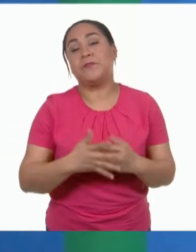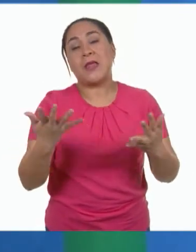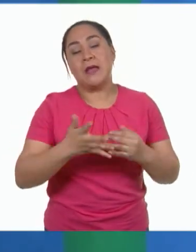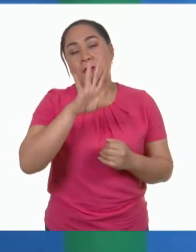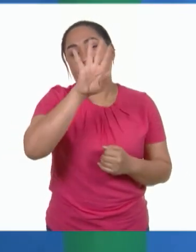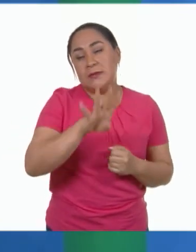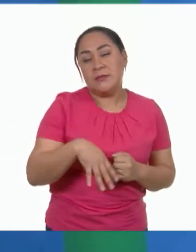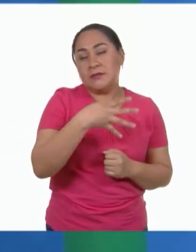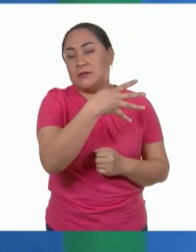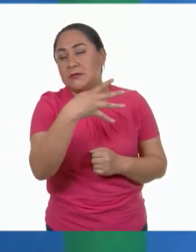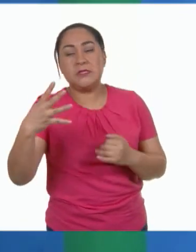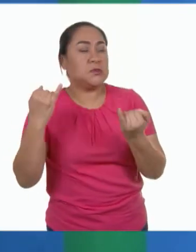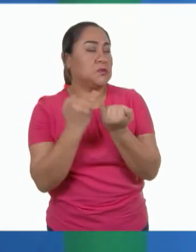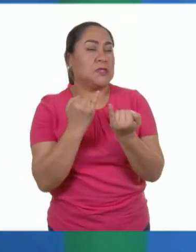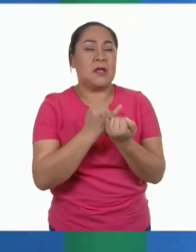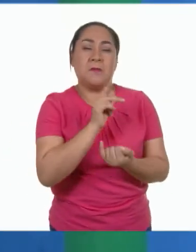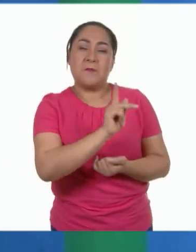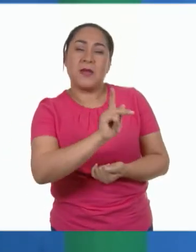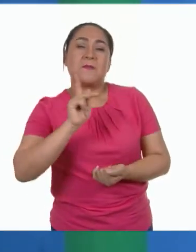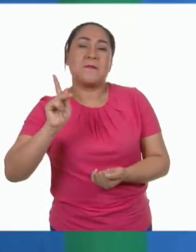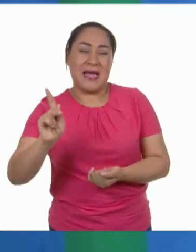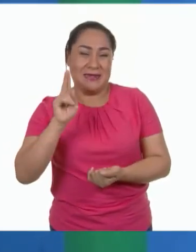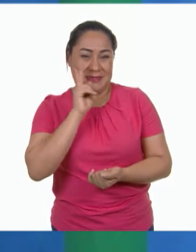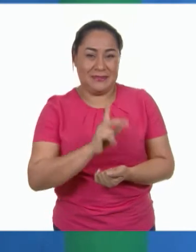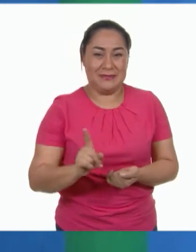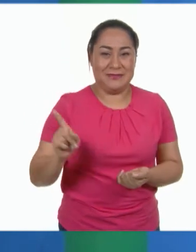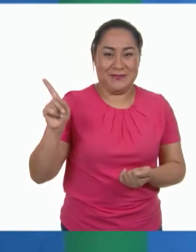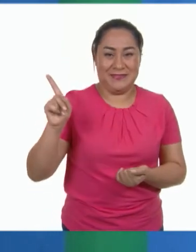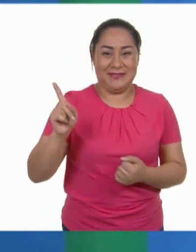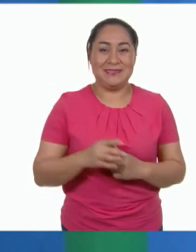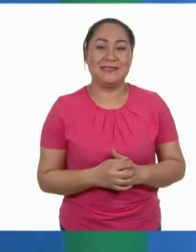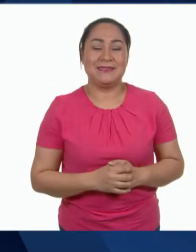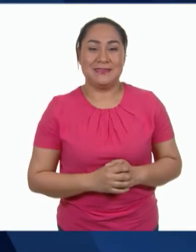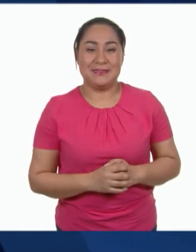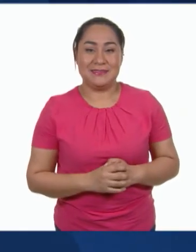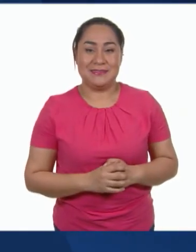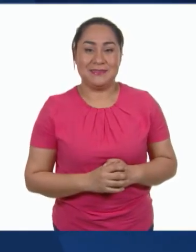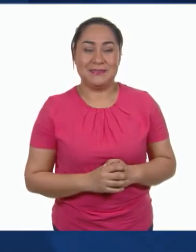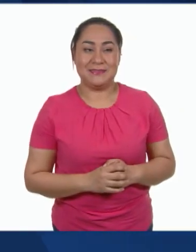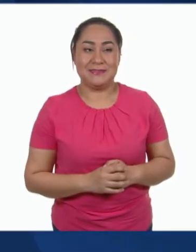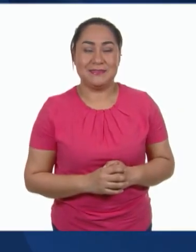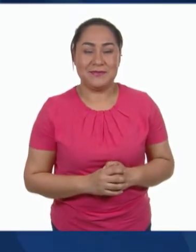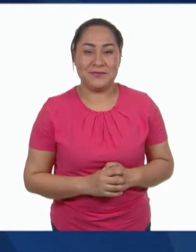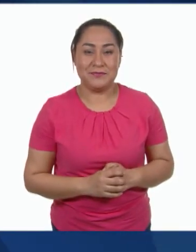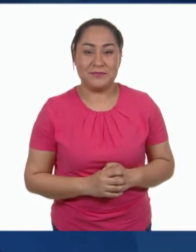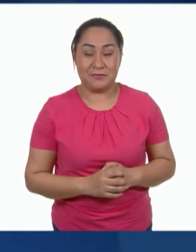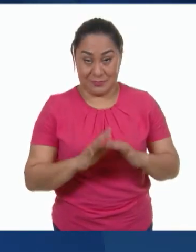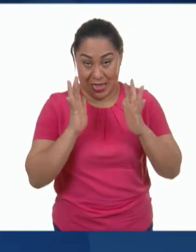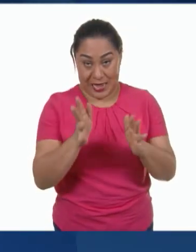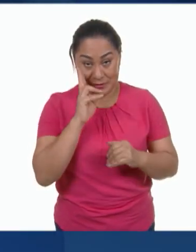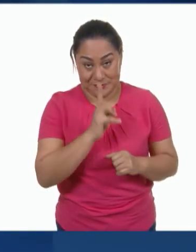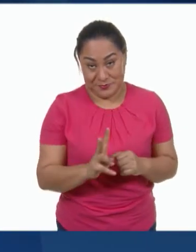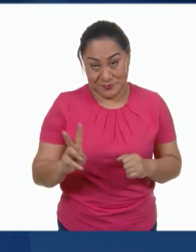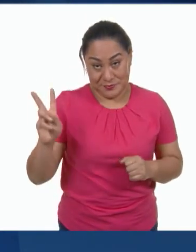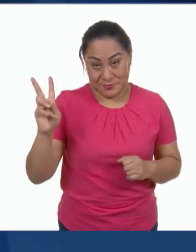tabla similar a la que se presenta a continuación en la pantalla. Como podemos observar, esta tabla